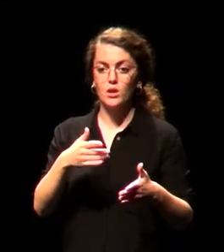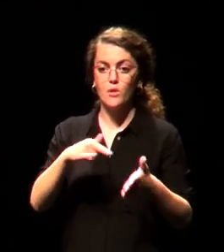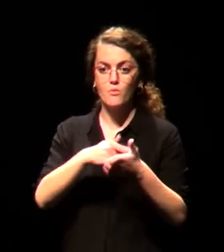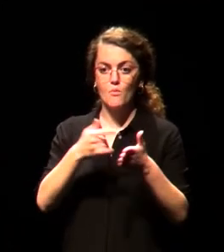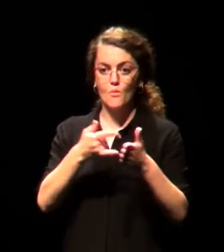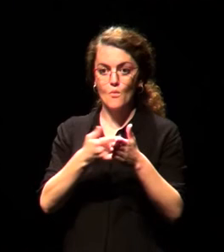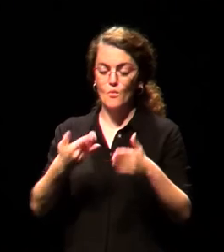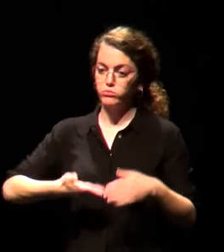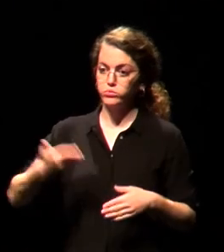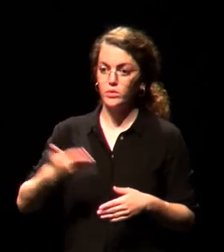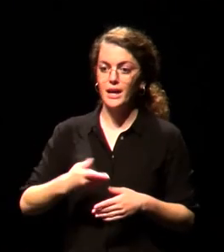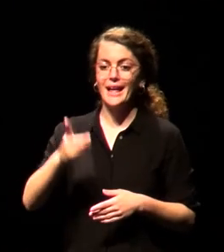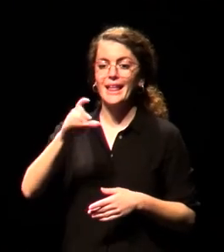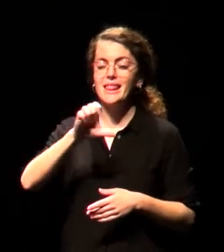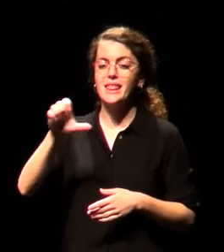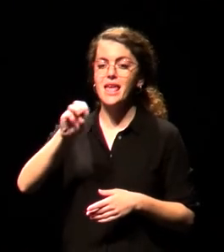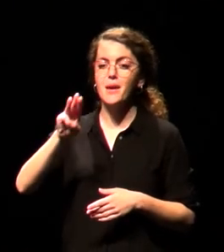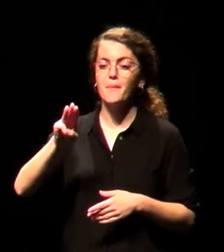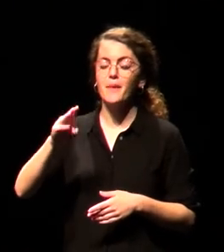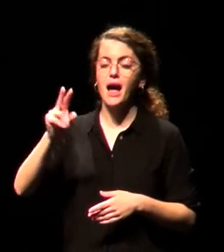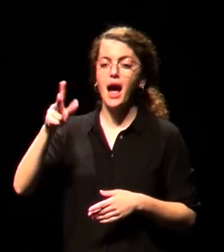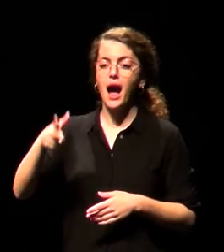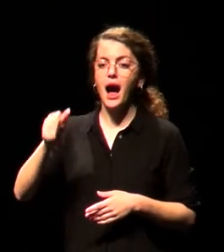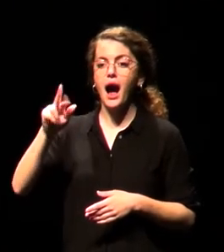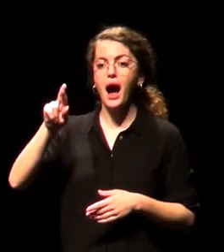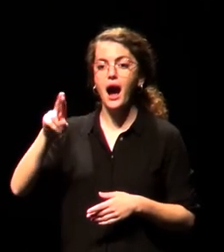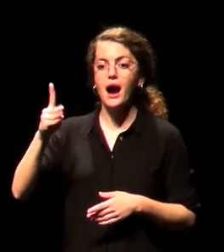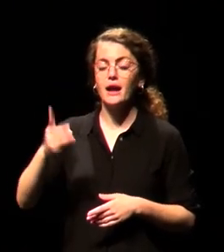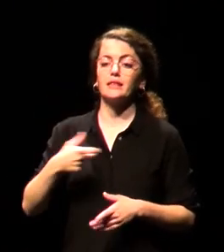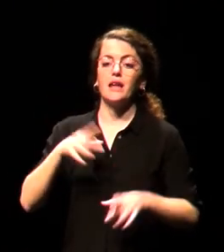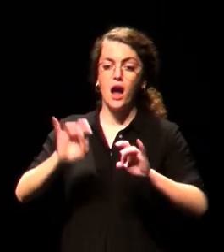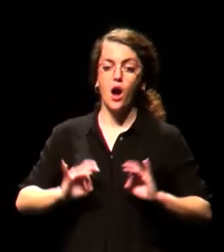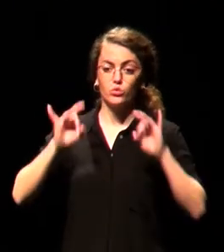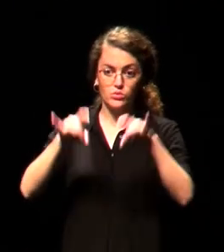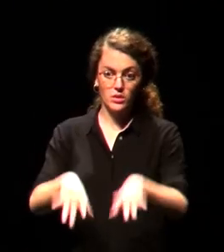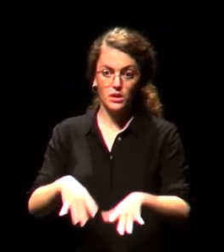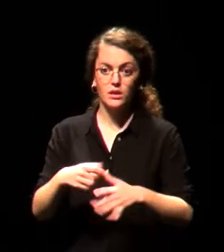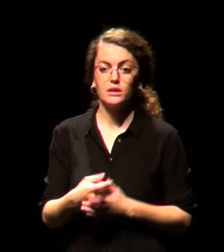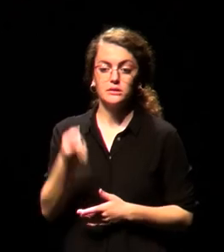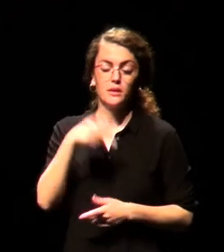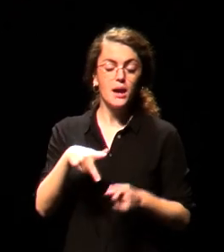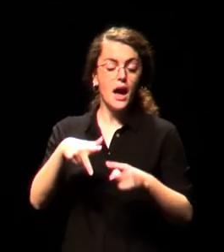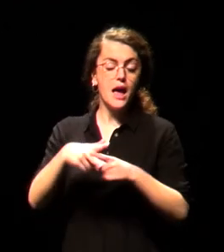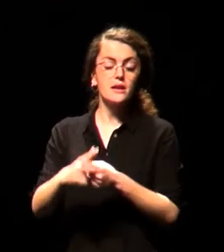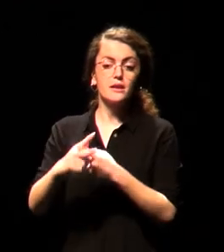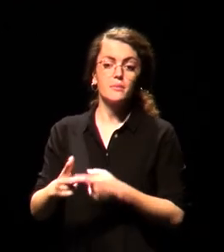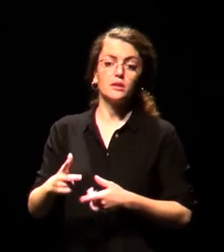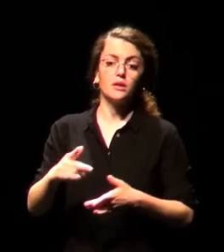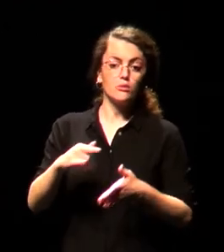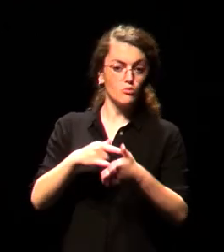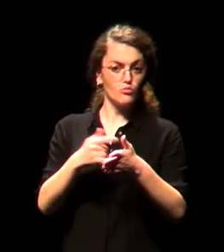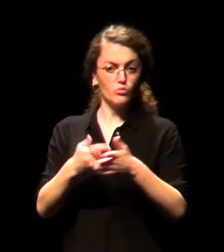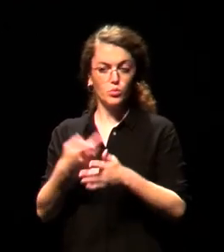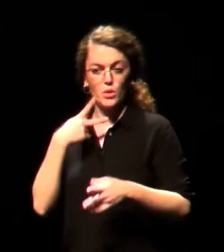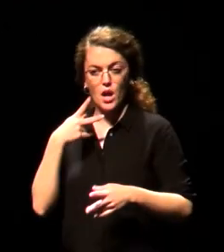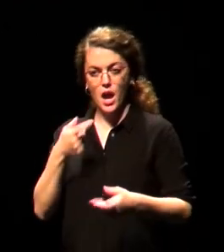Big Heart de Australia. Y también podremos conocer algunas herramientas metodológicas y de evaluación para proyectos artísticos inclusivos, que también